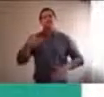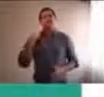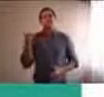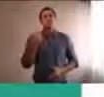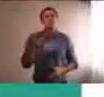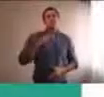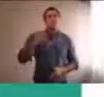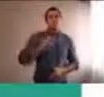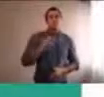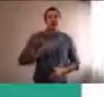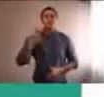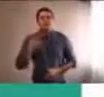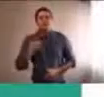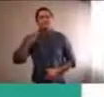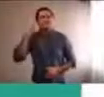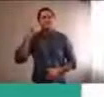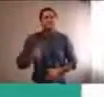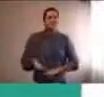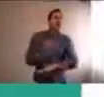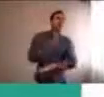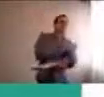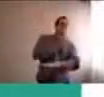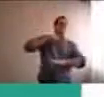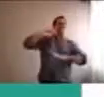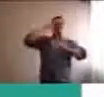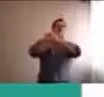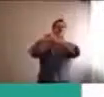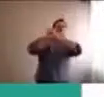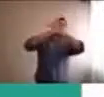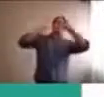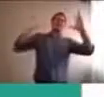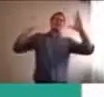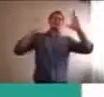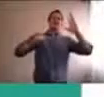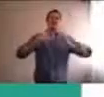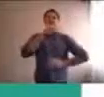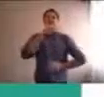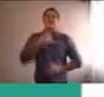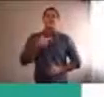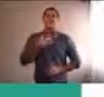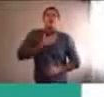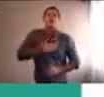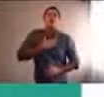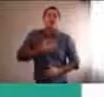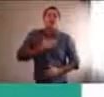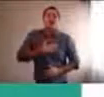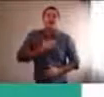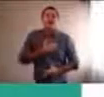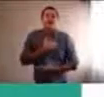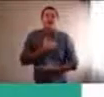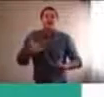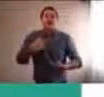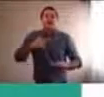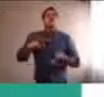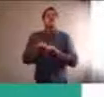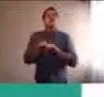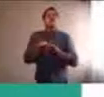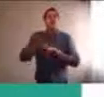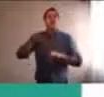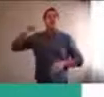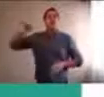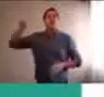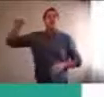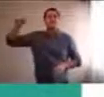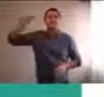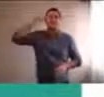No sé si alguna vez les pasó esto de decir, me gustaría ser mosquita para poder meterme dentro de la clase y ver cómo funciona mi hijo.